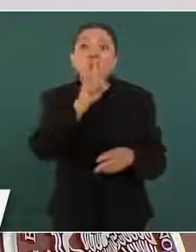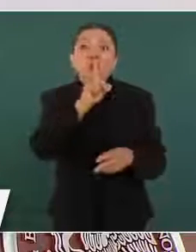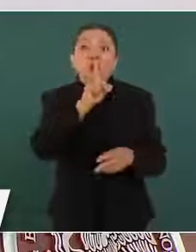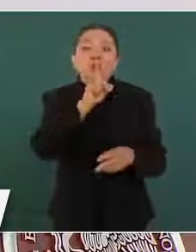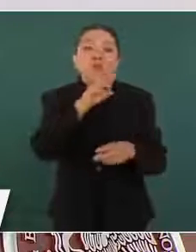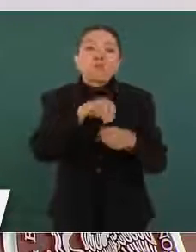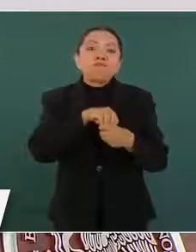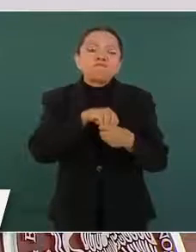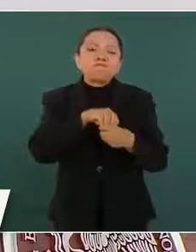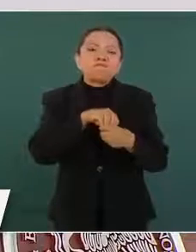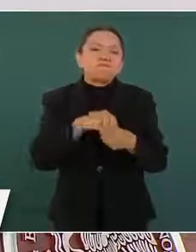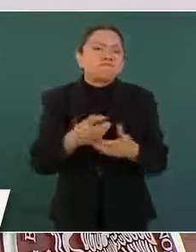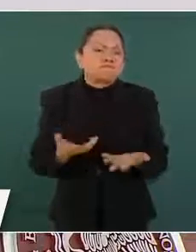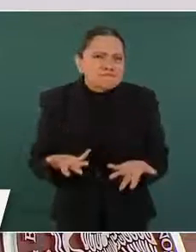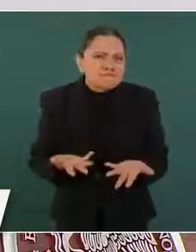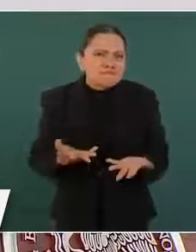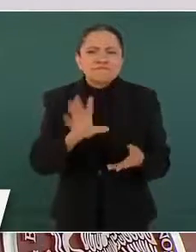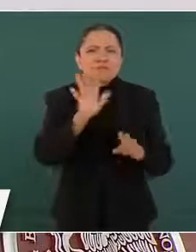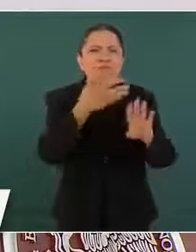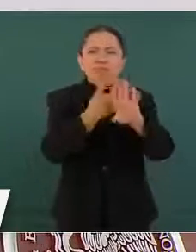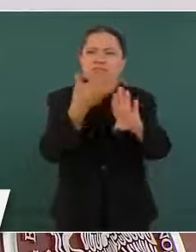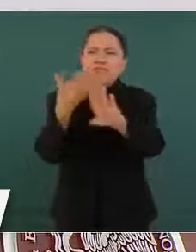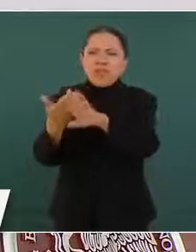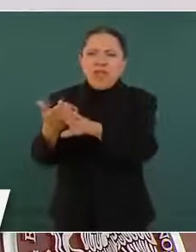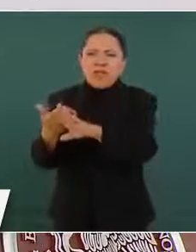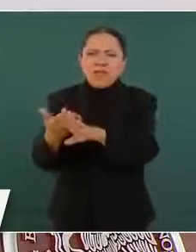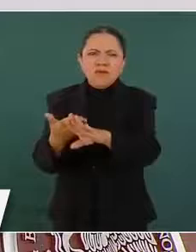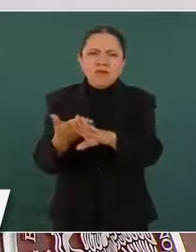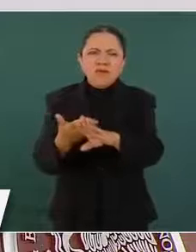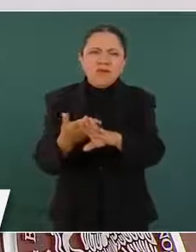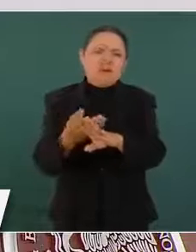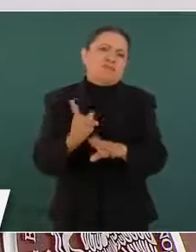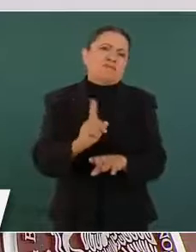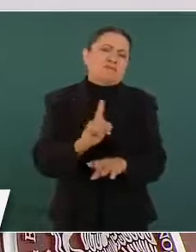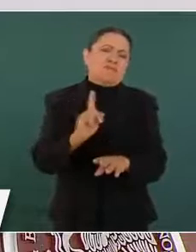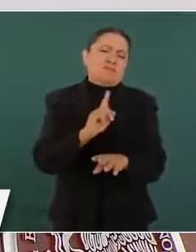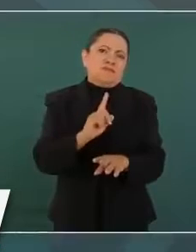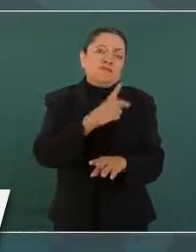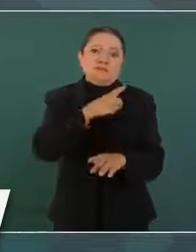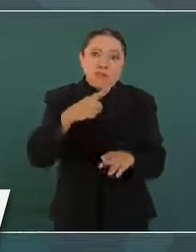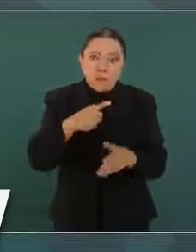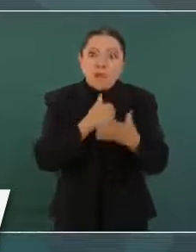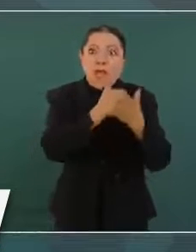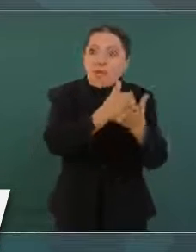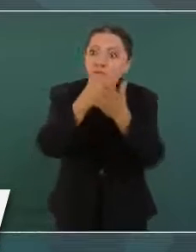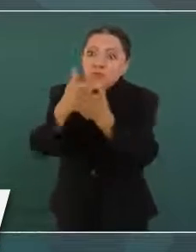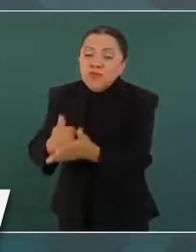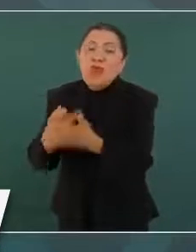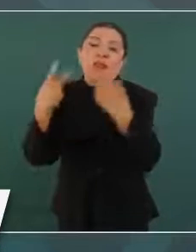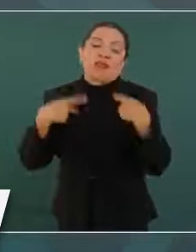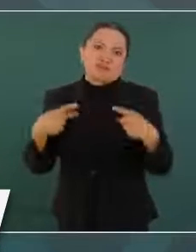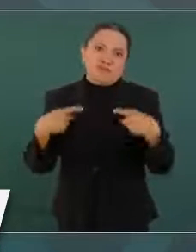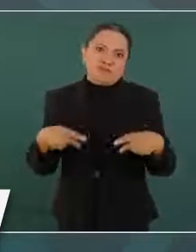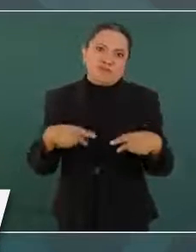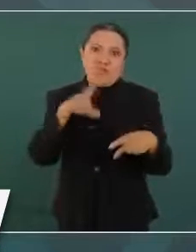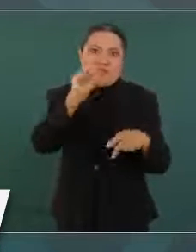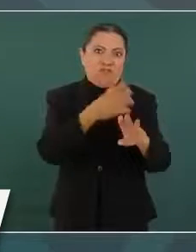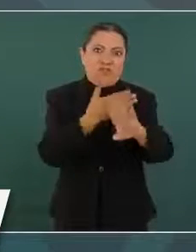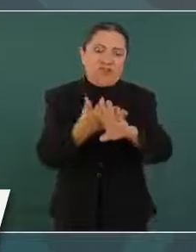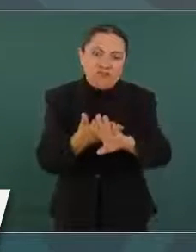y afectando en vez de ayudar a la gente. Entonces,